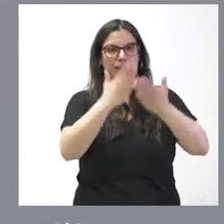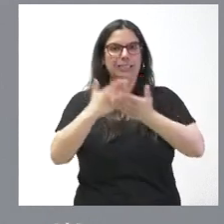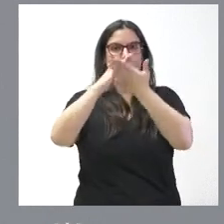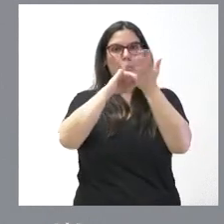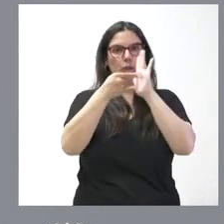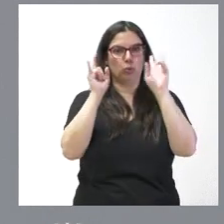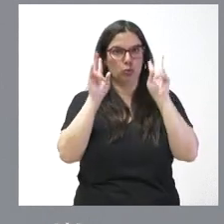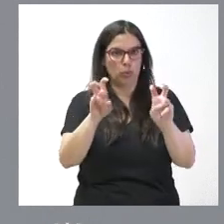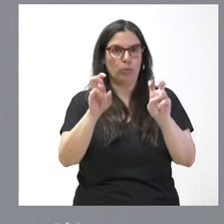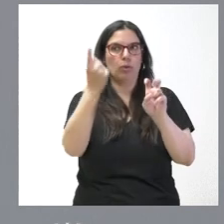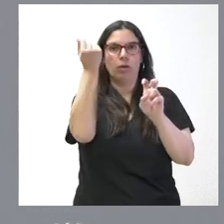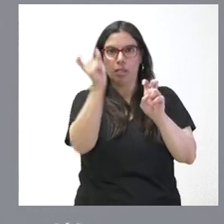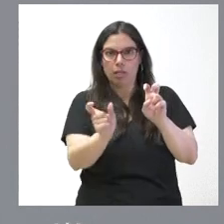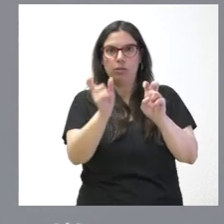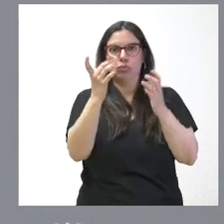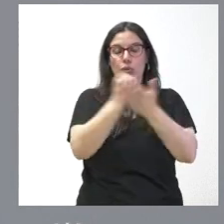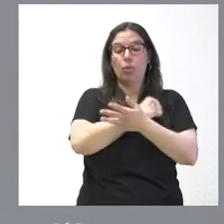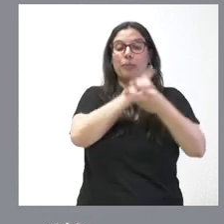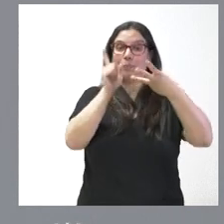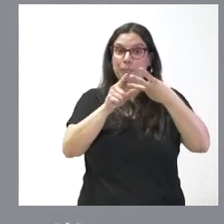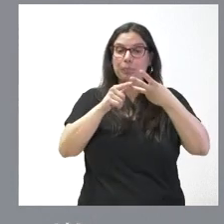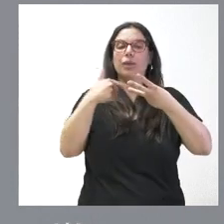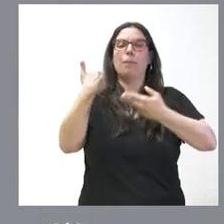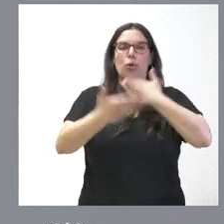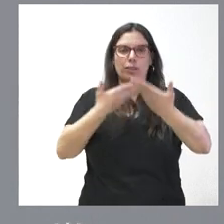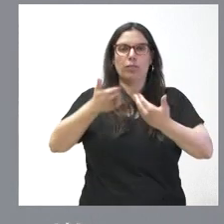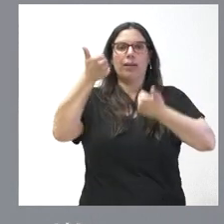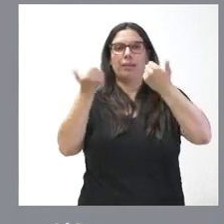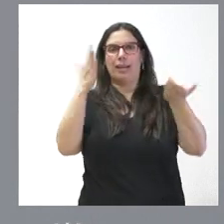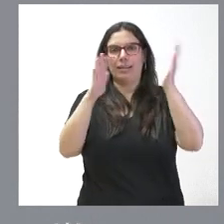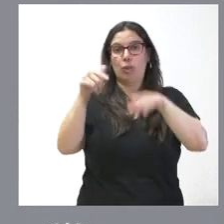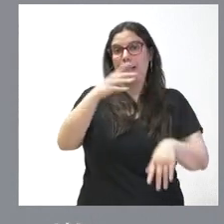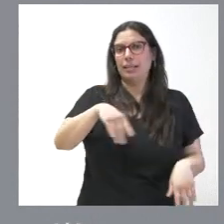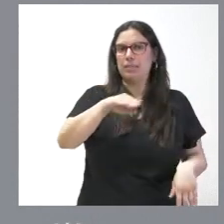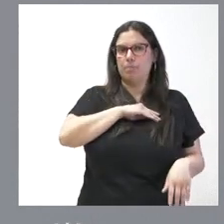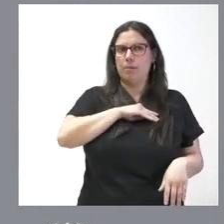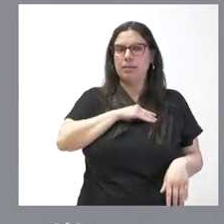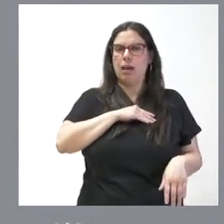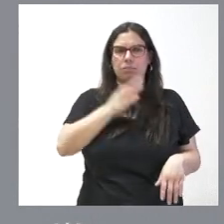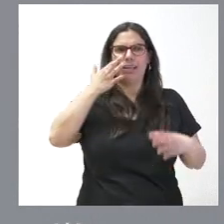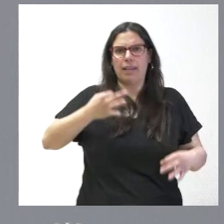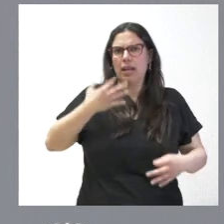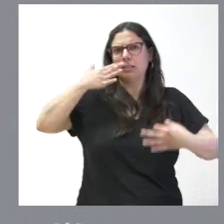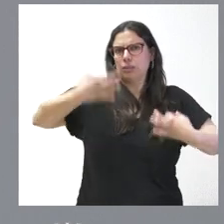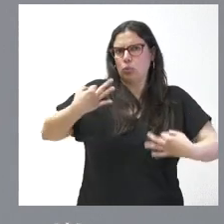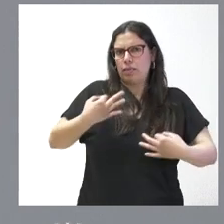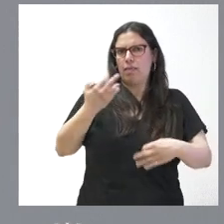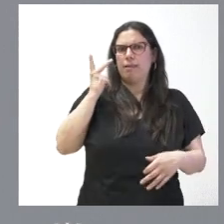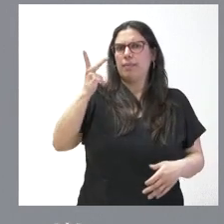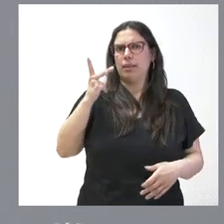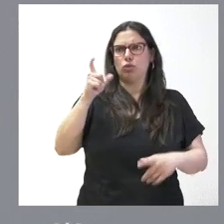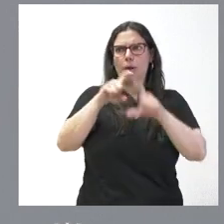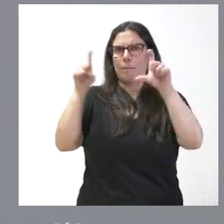cuantificarlo y hay que definirlo y en último lugar todo el proceso de licitación que en el caso de España es muy garantista de los derechos de todos los